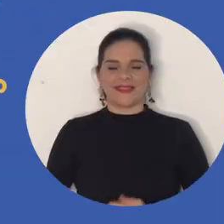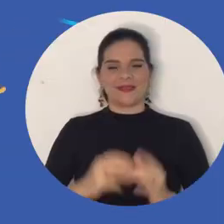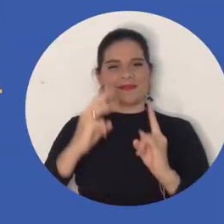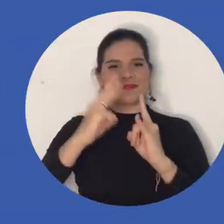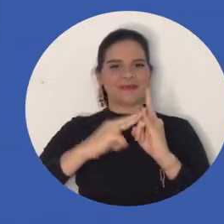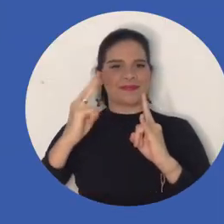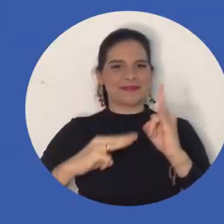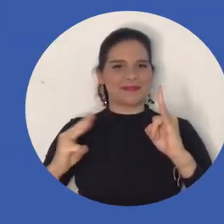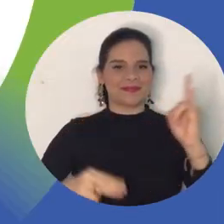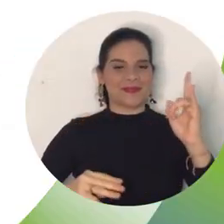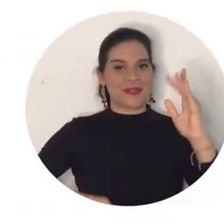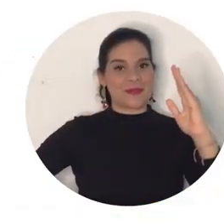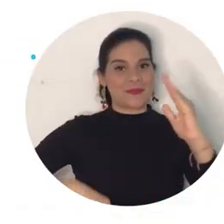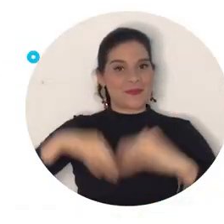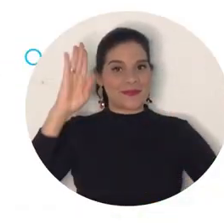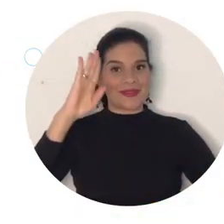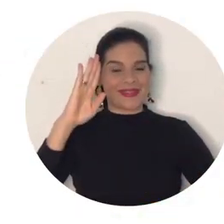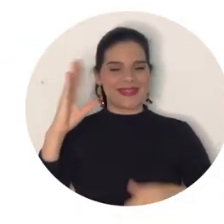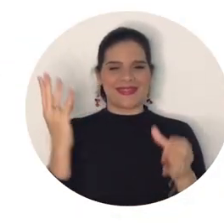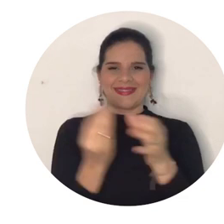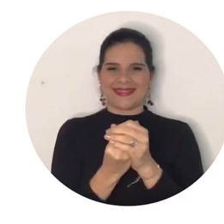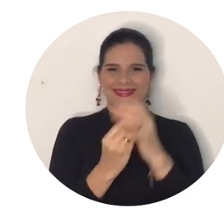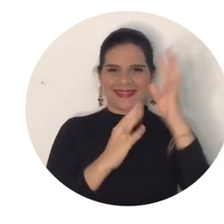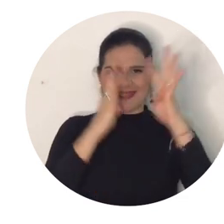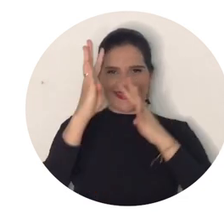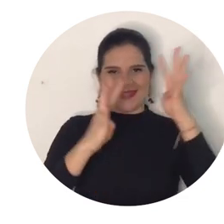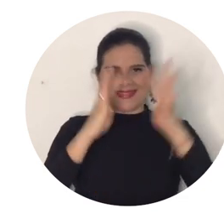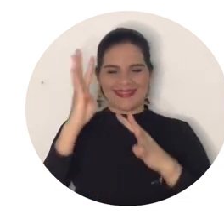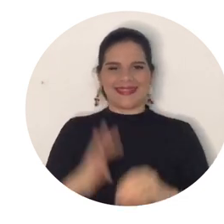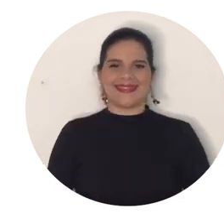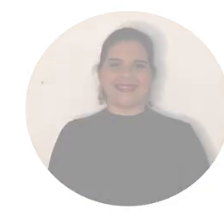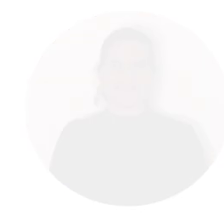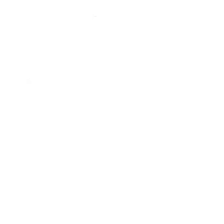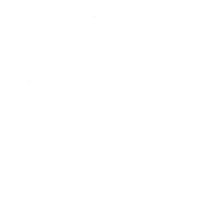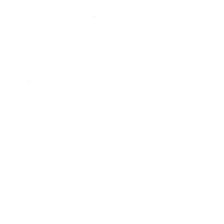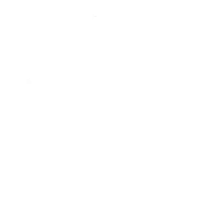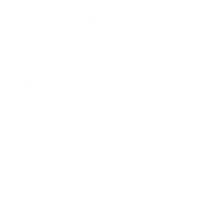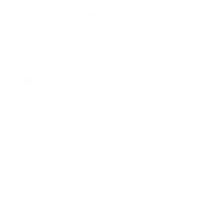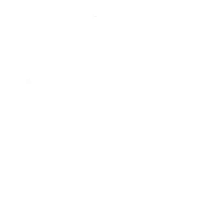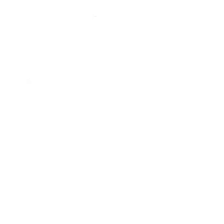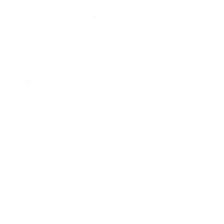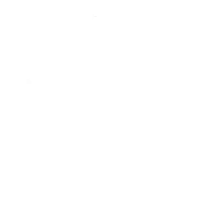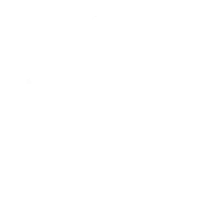Universidad de Magdalena, aún más incluyente e innovadora.